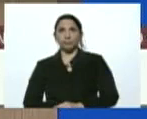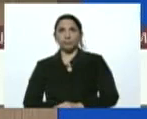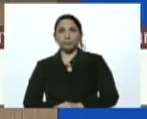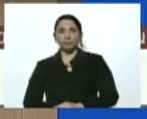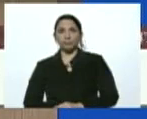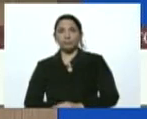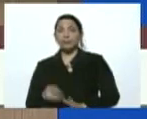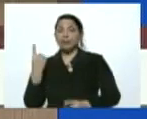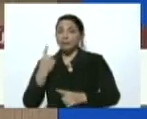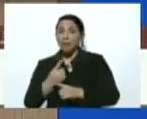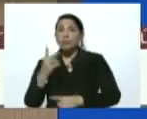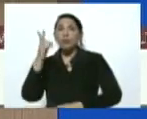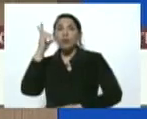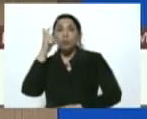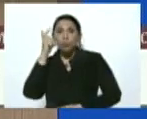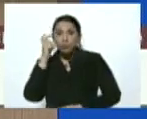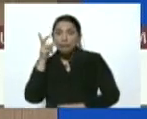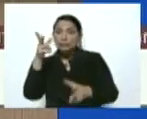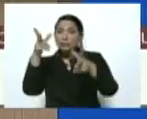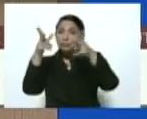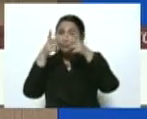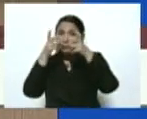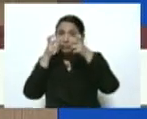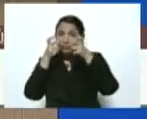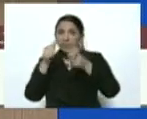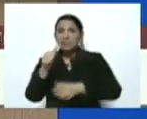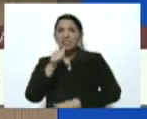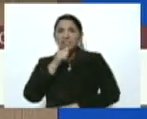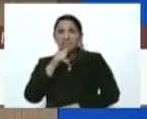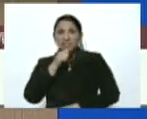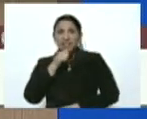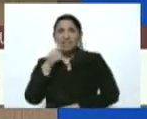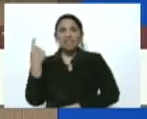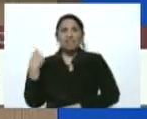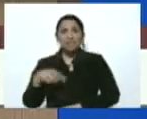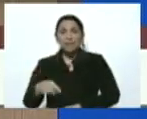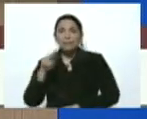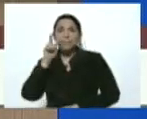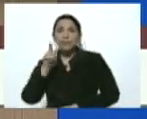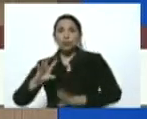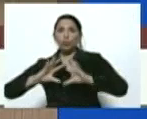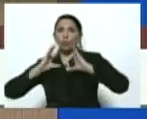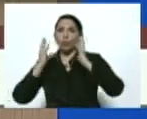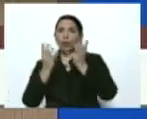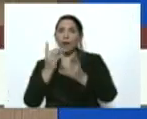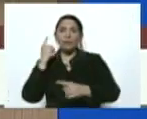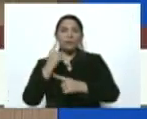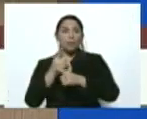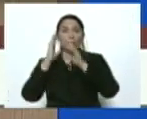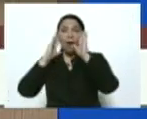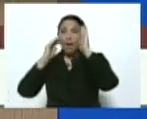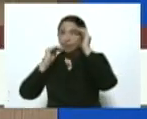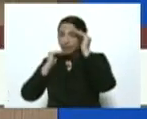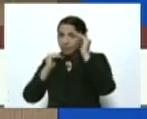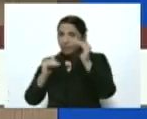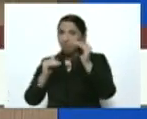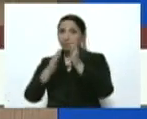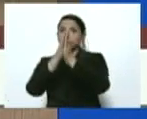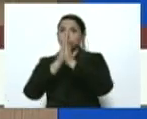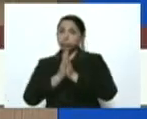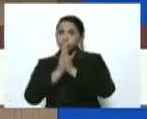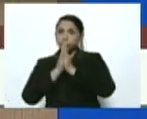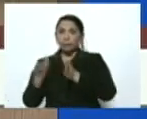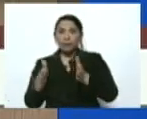debemos escuchar a quienes tienen esa visión global debemos atender el